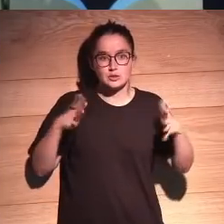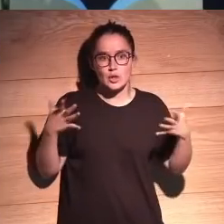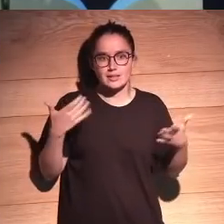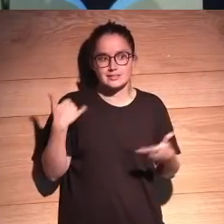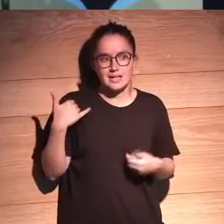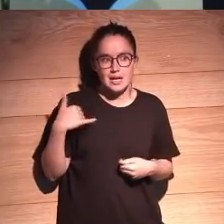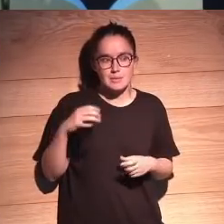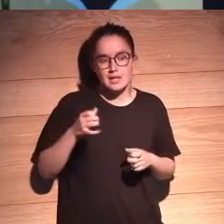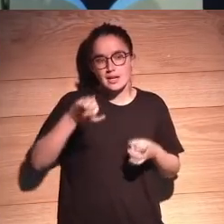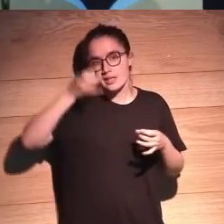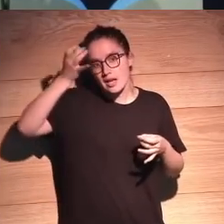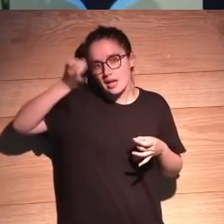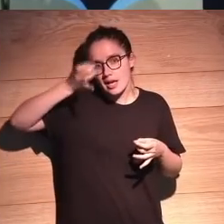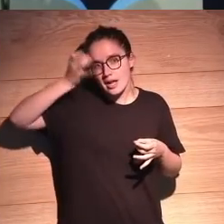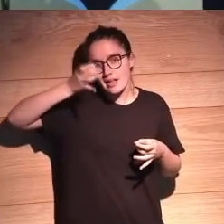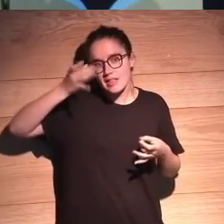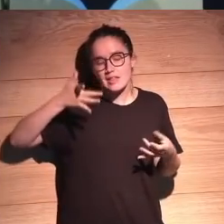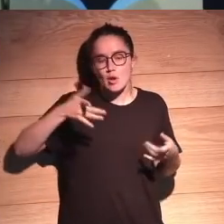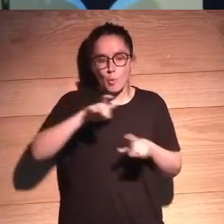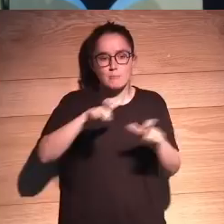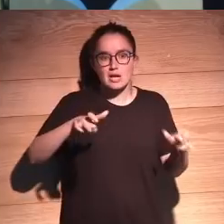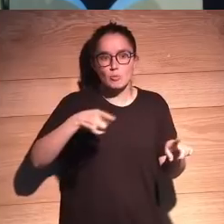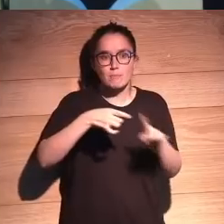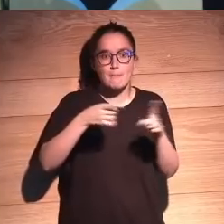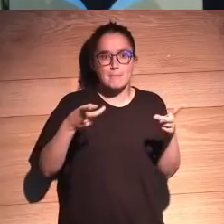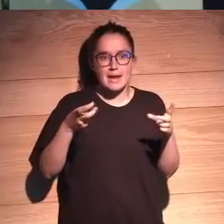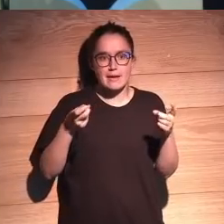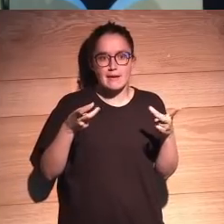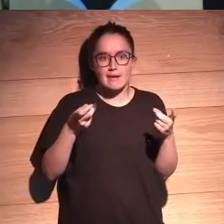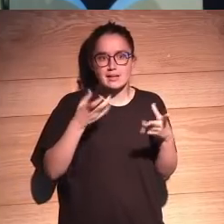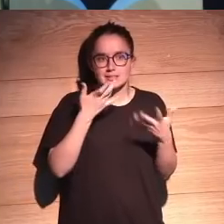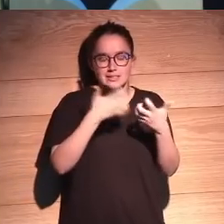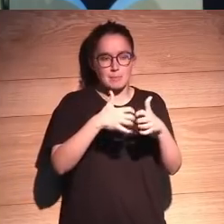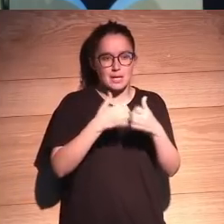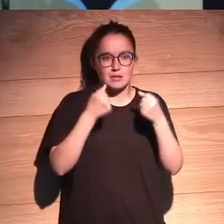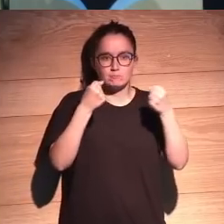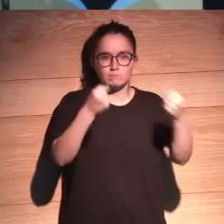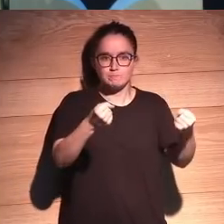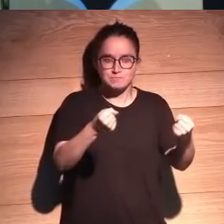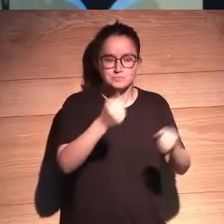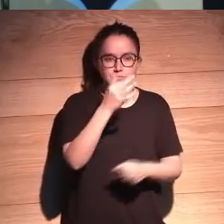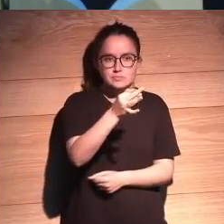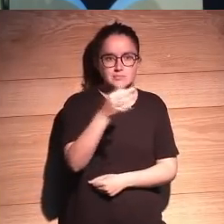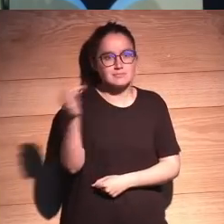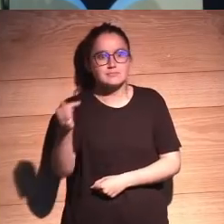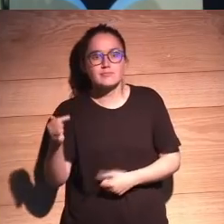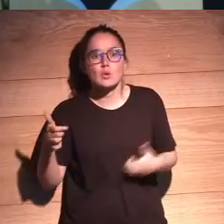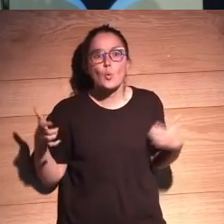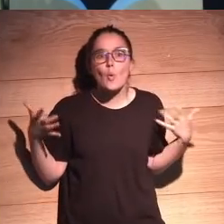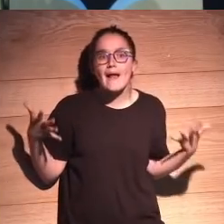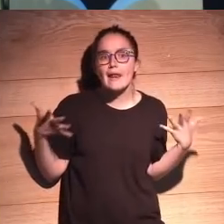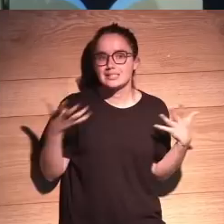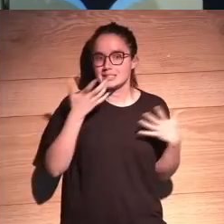ya entran todas las ideas de qué sentido tienen los humanos si esa máquina superpotente será positiva será negativa